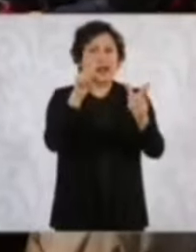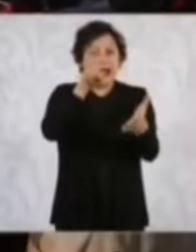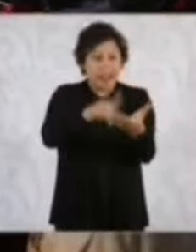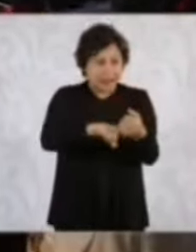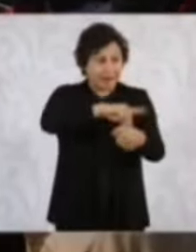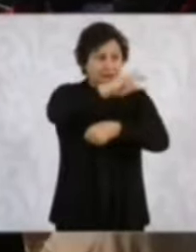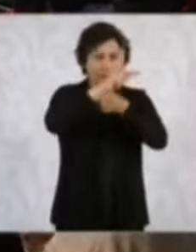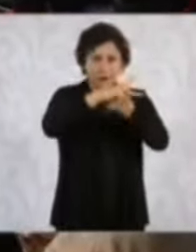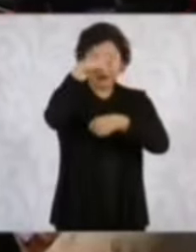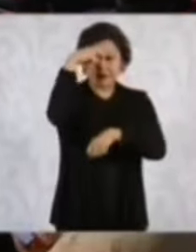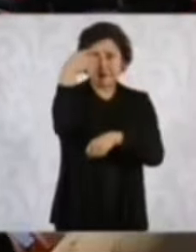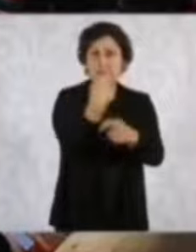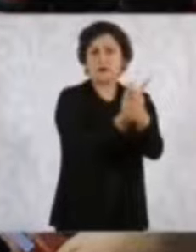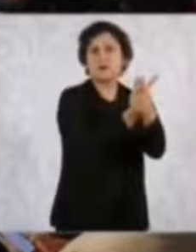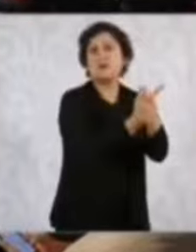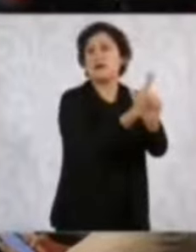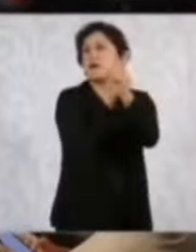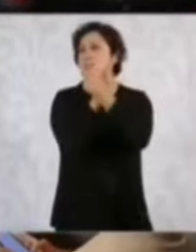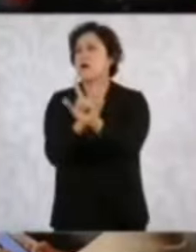debatir.